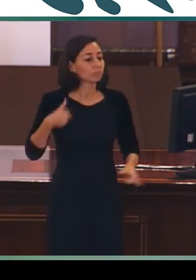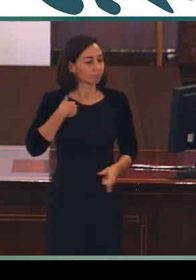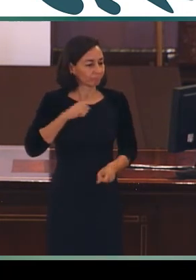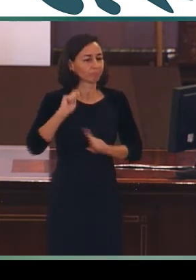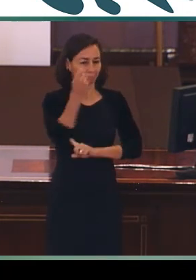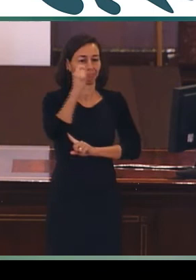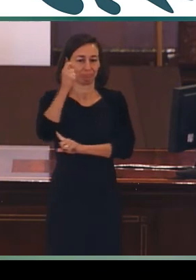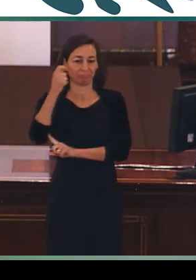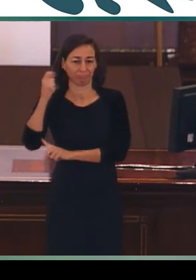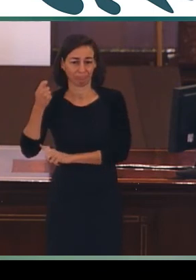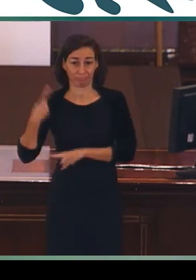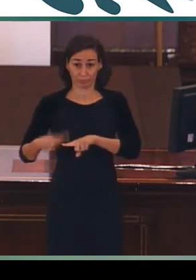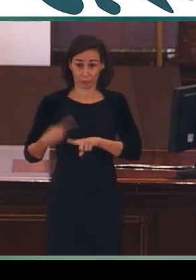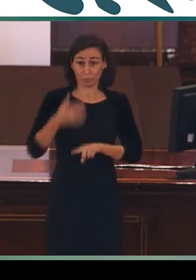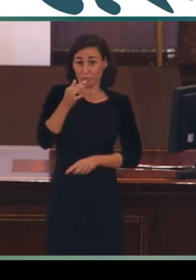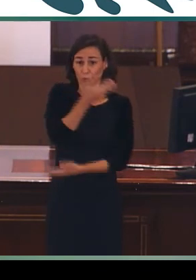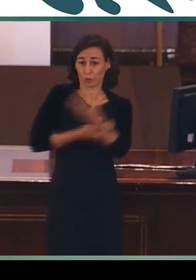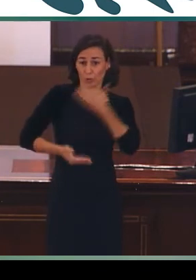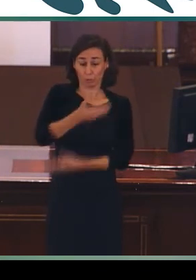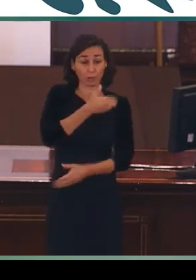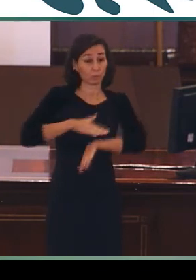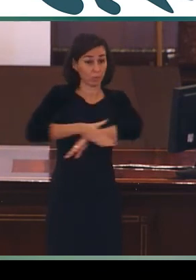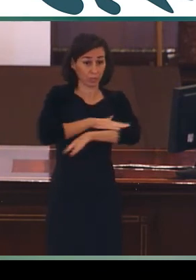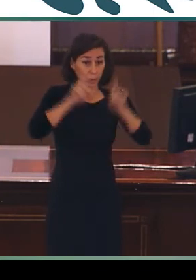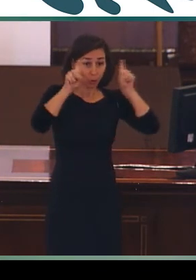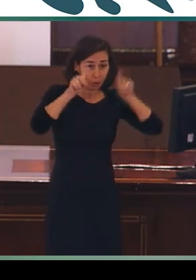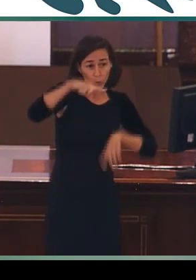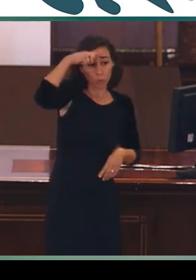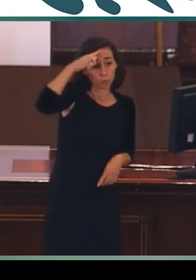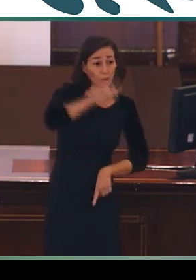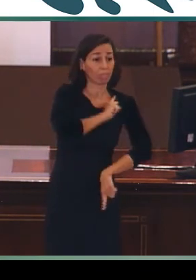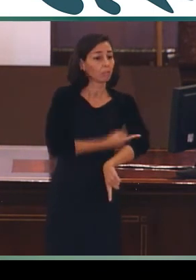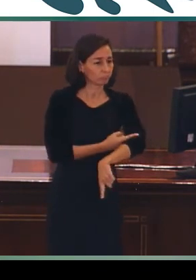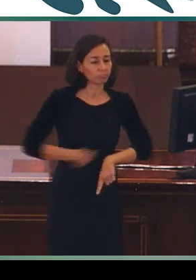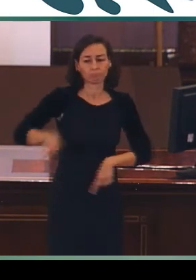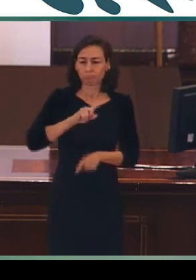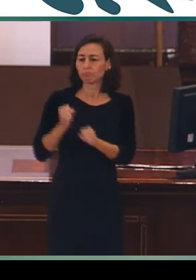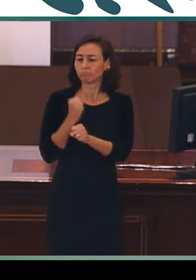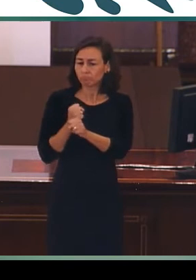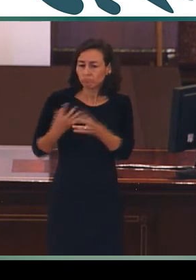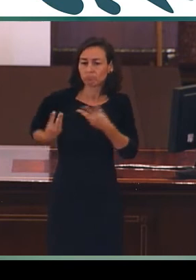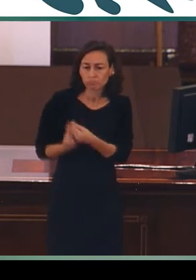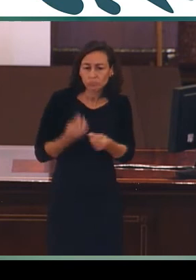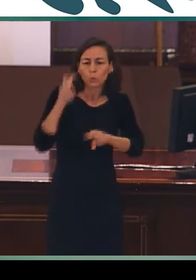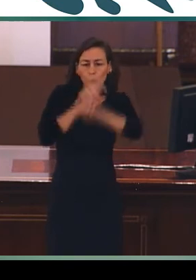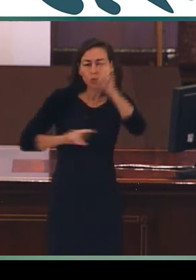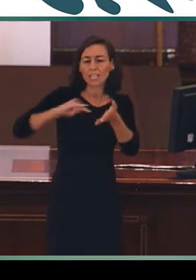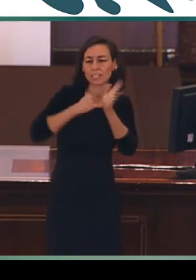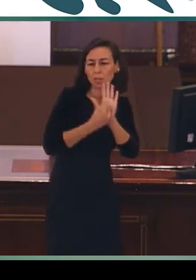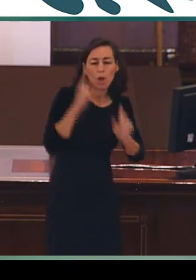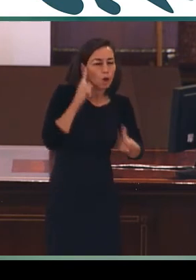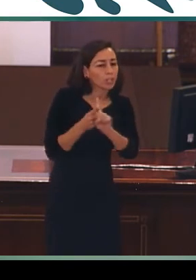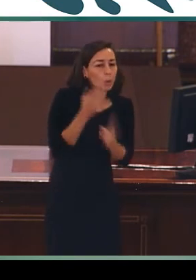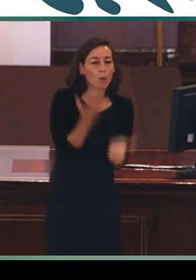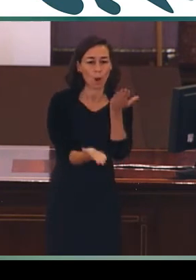Lenguas de Signos y en colaboración con el Ministerio de Educación Cultura y Deporte trabajaremos en el diseño de un sistema de evaluación